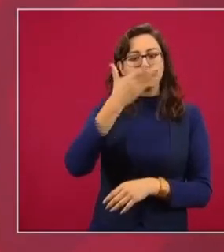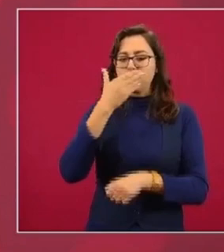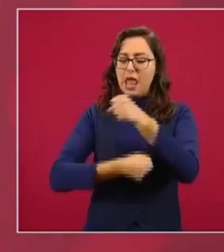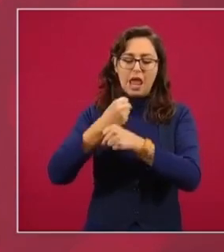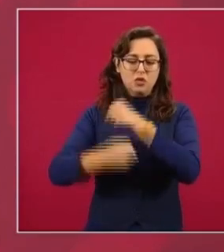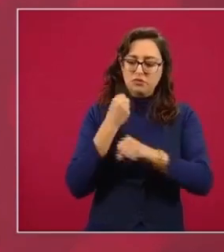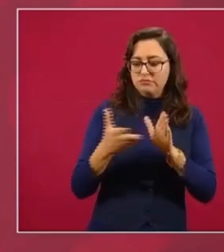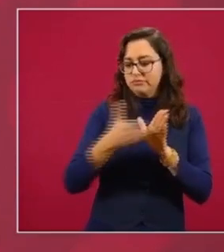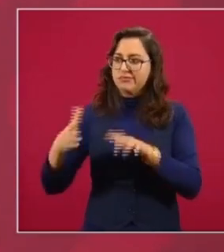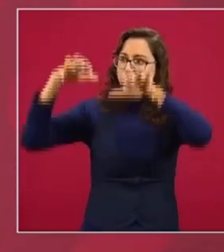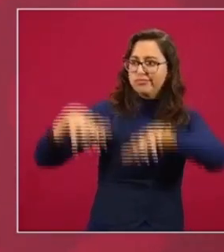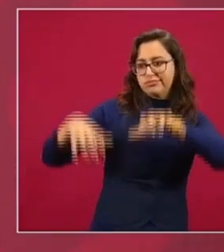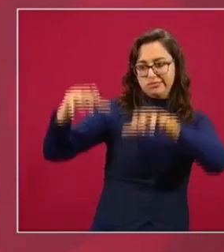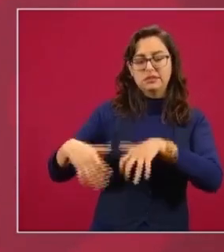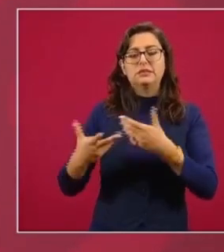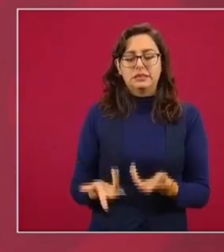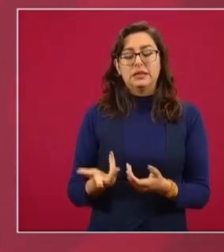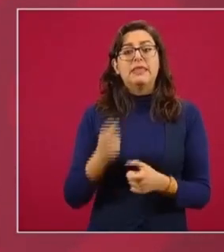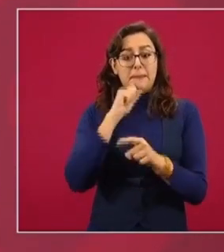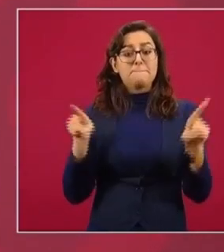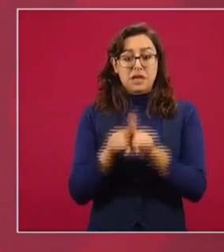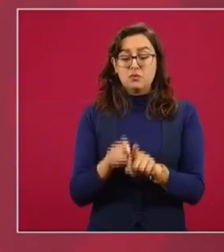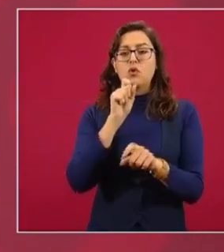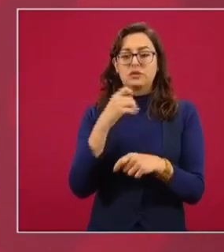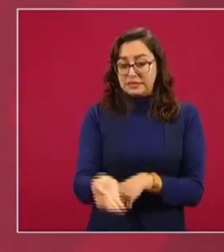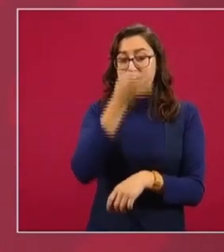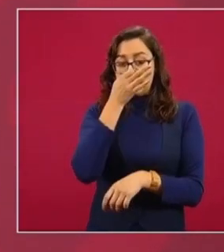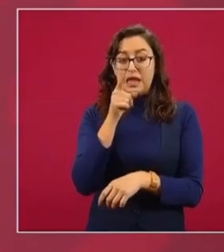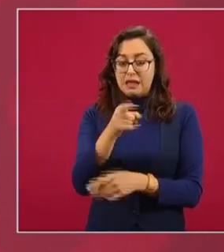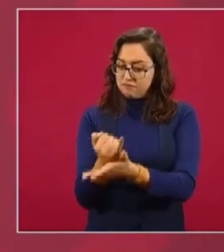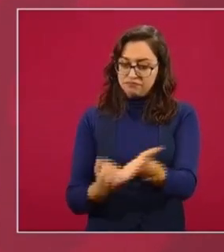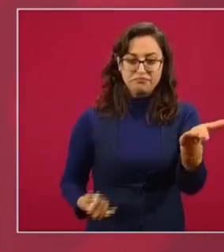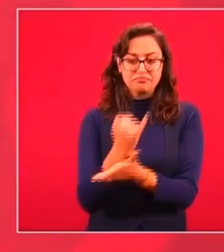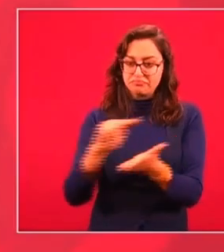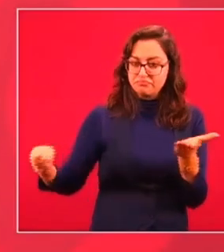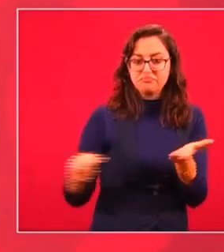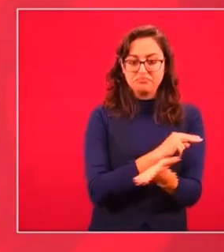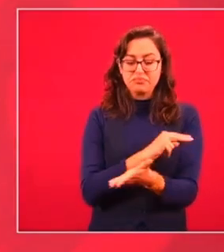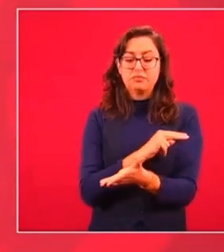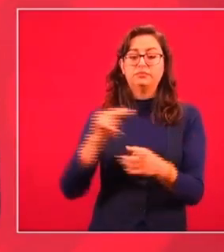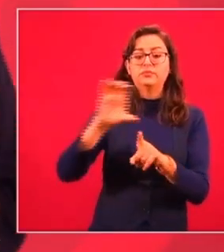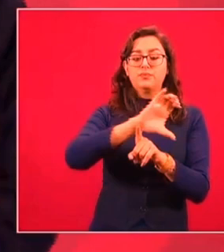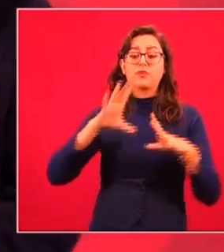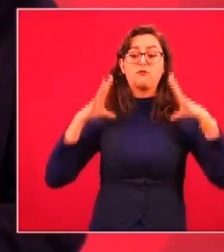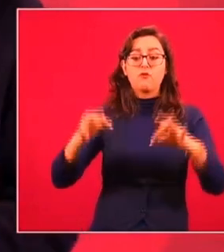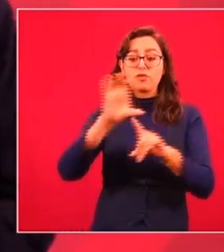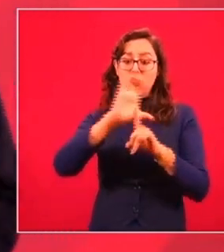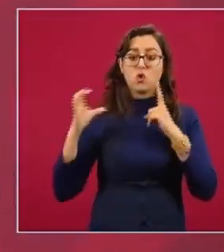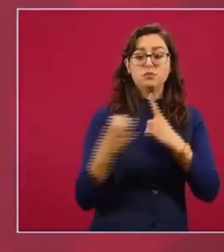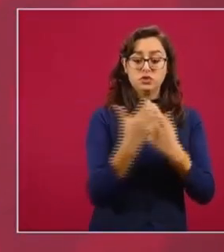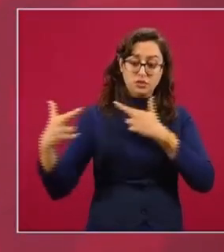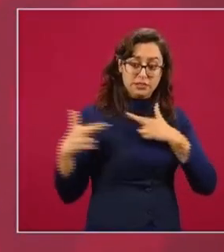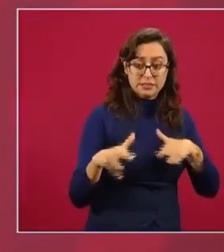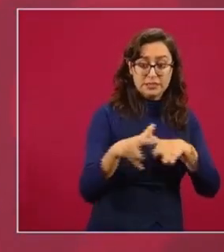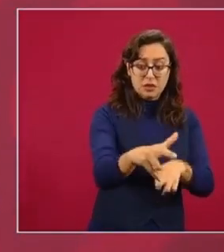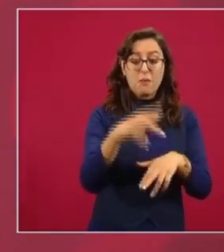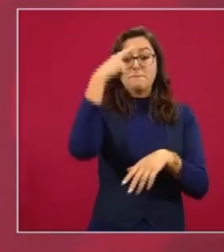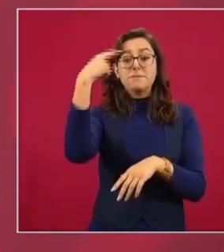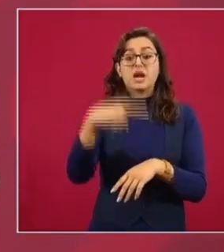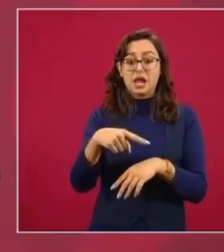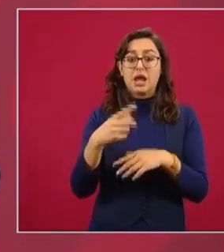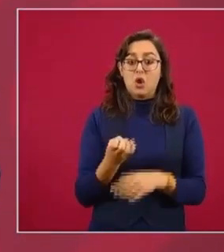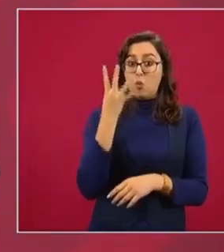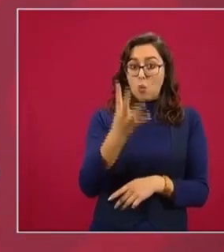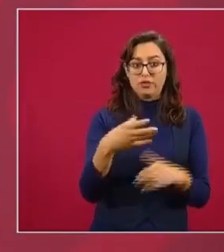comunidades. Estoy por firmar ya un decreto con este propósito. Se va a crear la comisión de Río Rijalva para el control